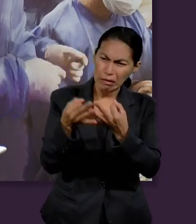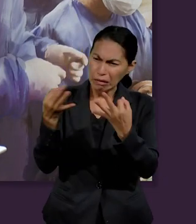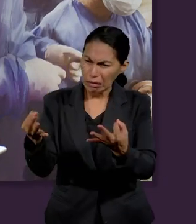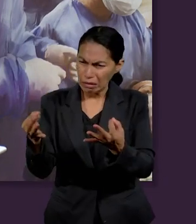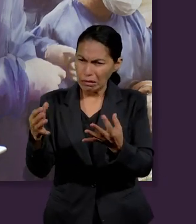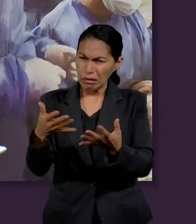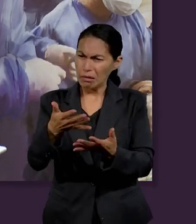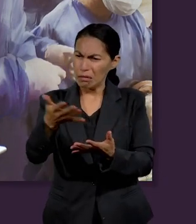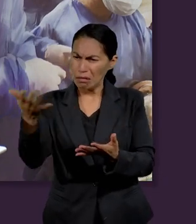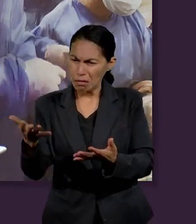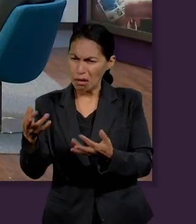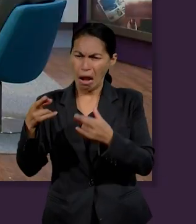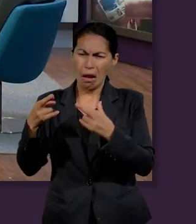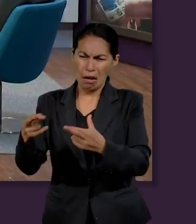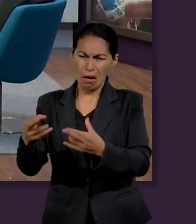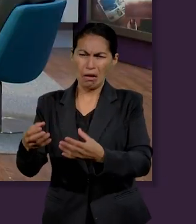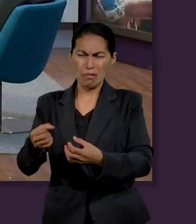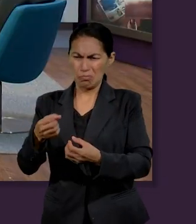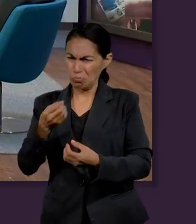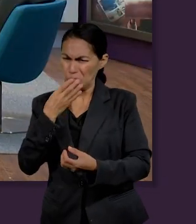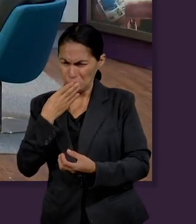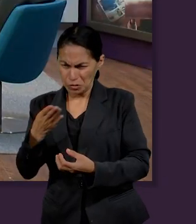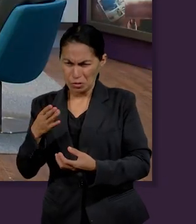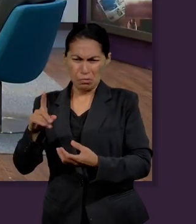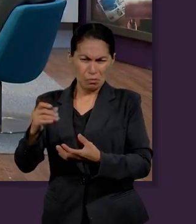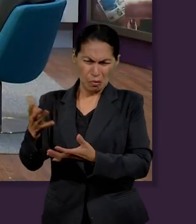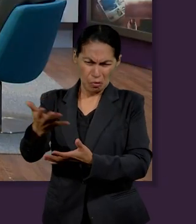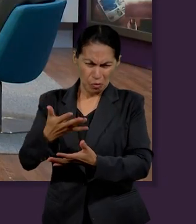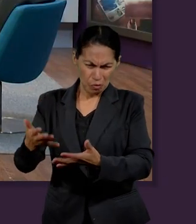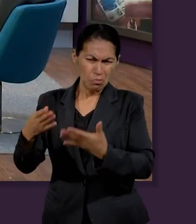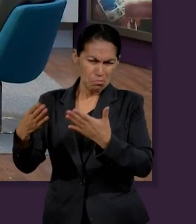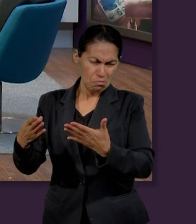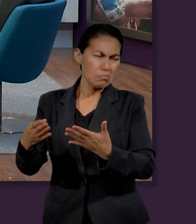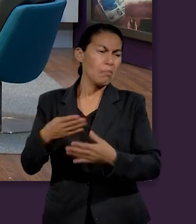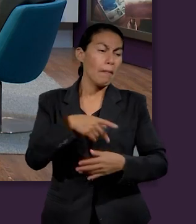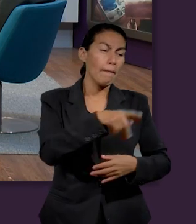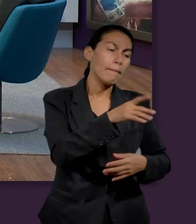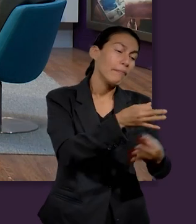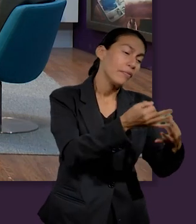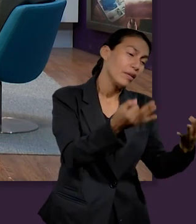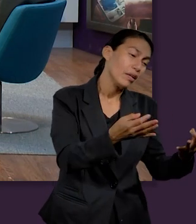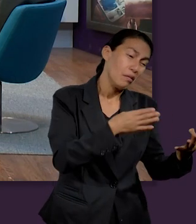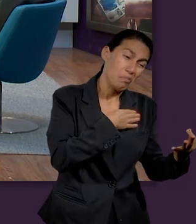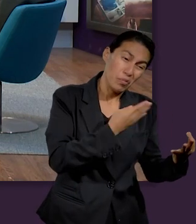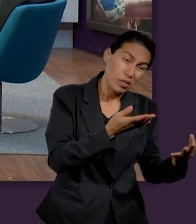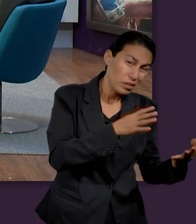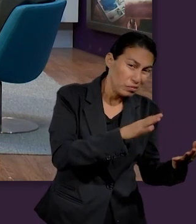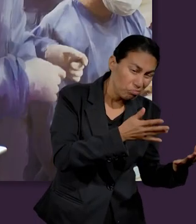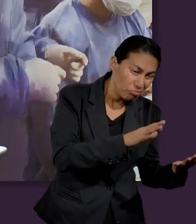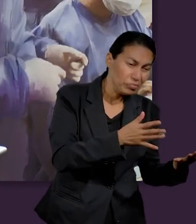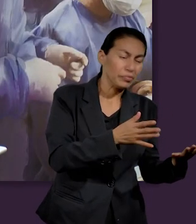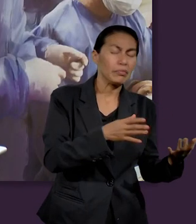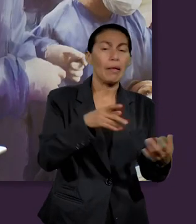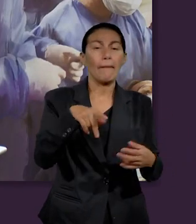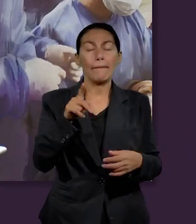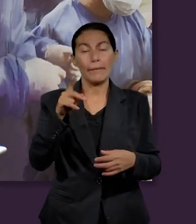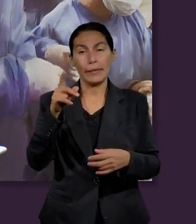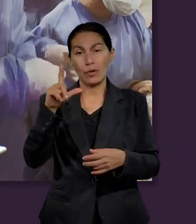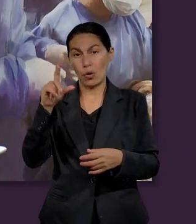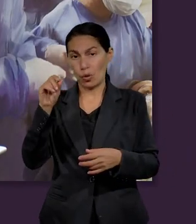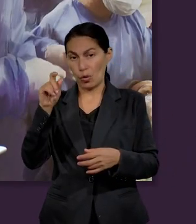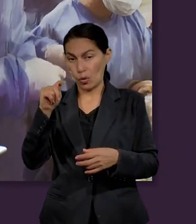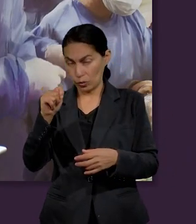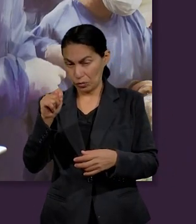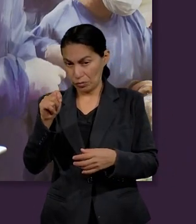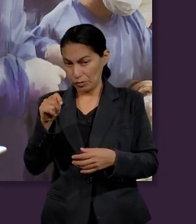fértil y buena con riqueza o ir a una tierra que aparentemente no era tan buena. Pero vemos que Lot